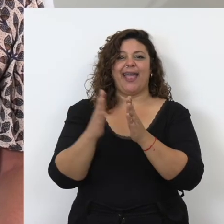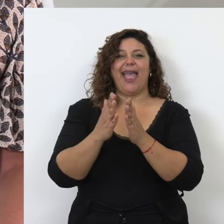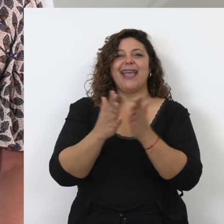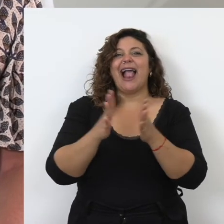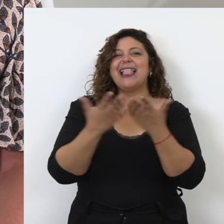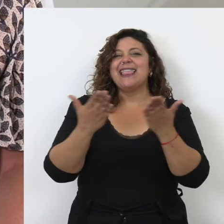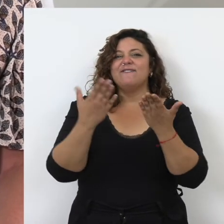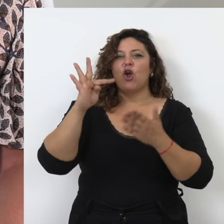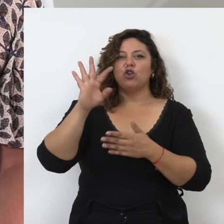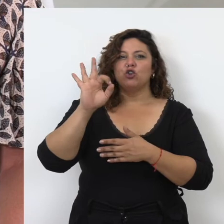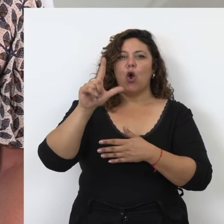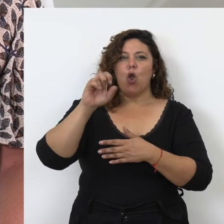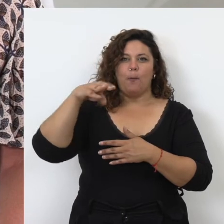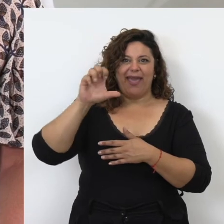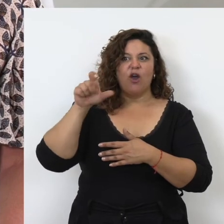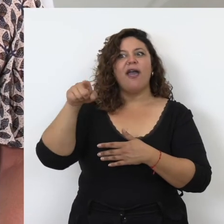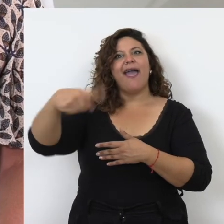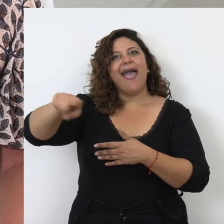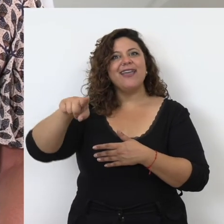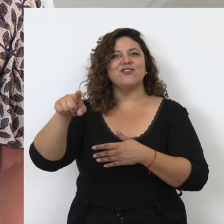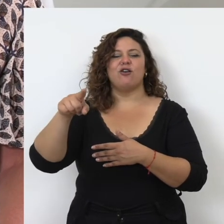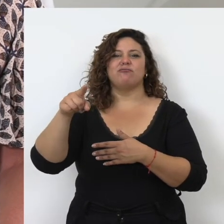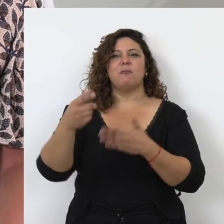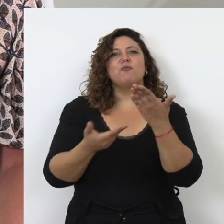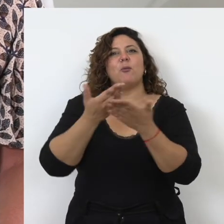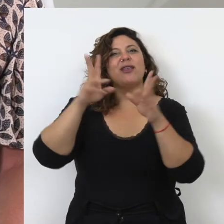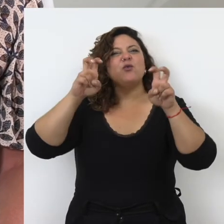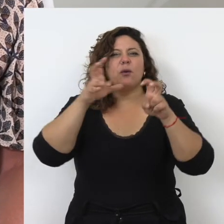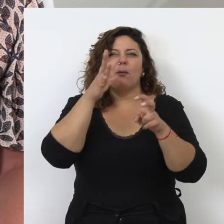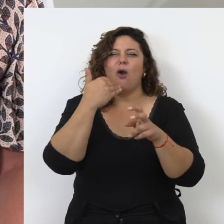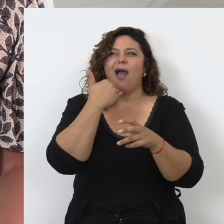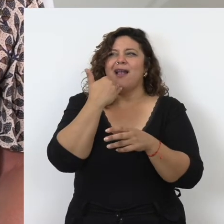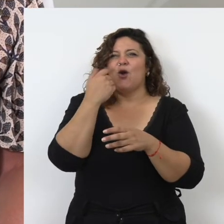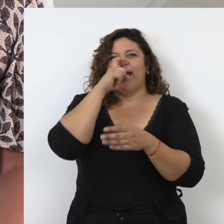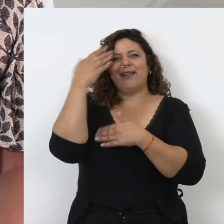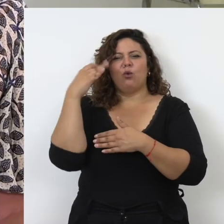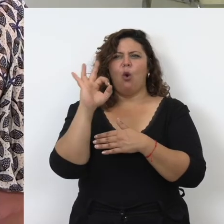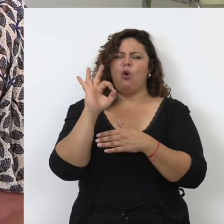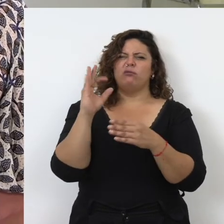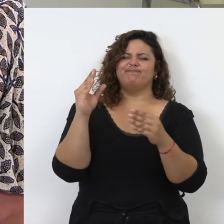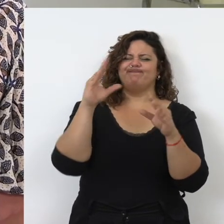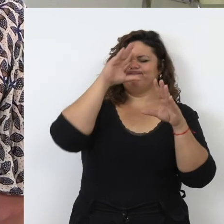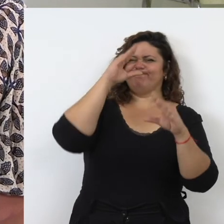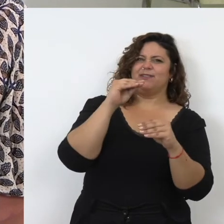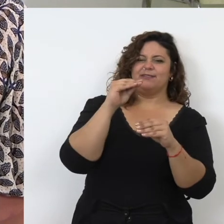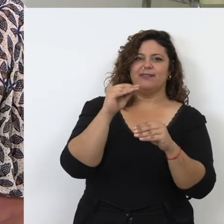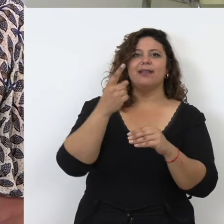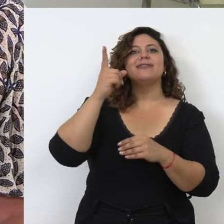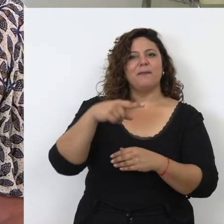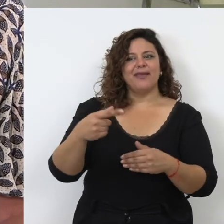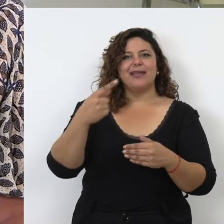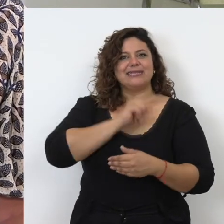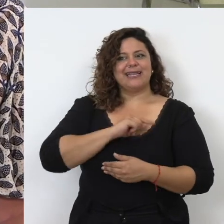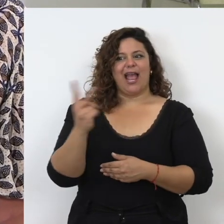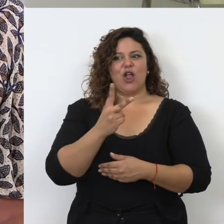Almagesto de Ptolomeo bien porque faltaba algo o porque algo les parecía que no cuadraba además se sentían responsables de